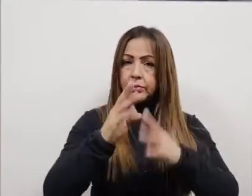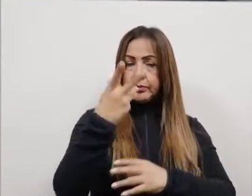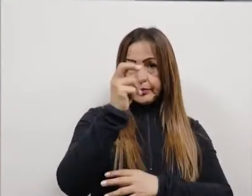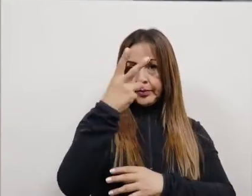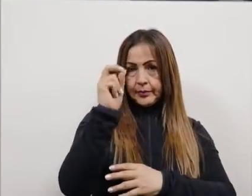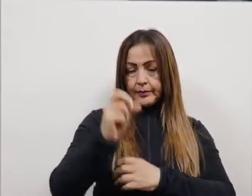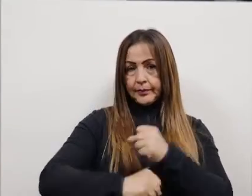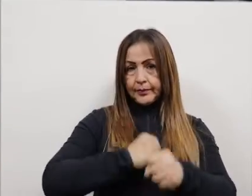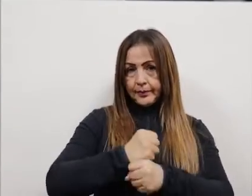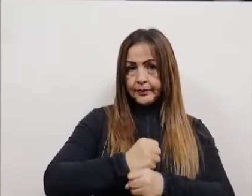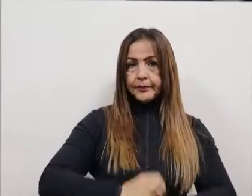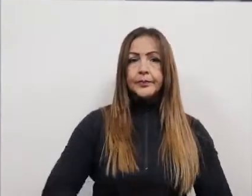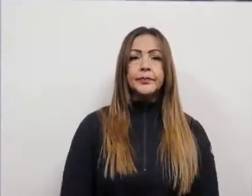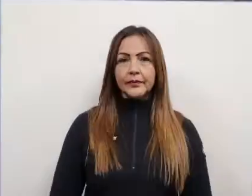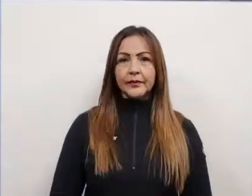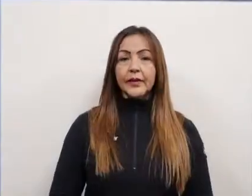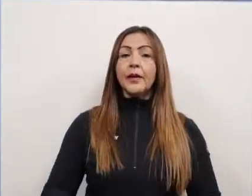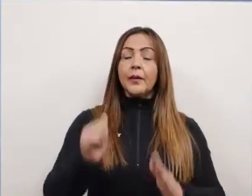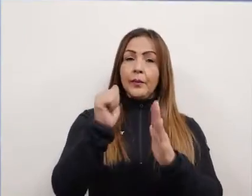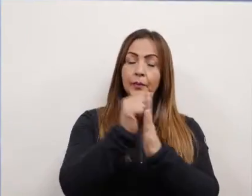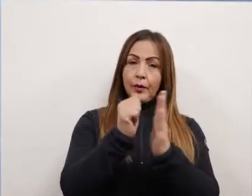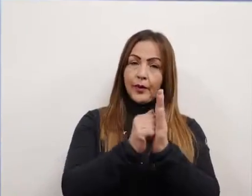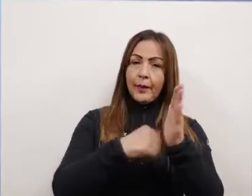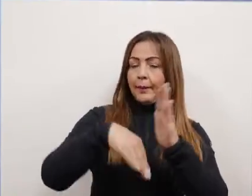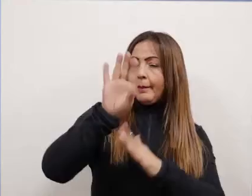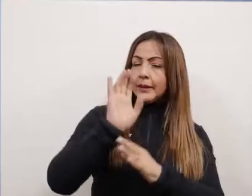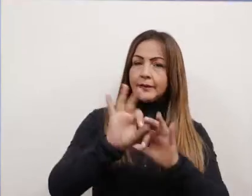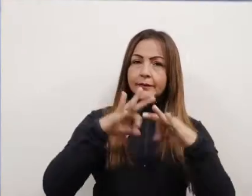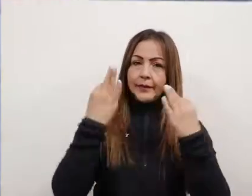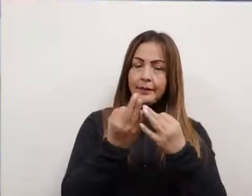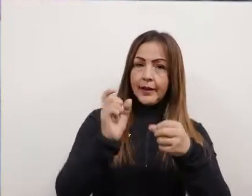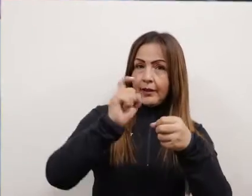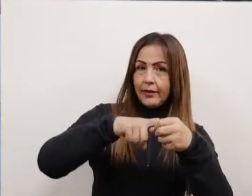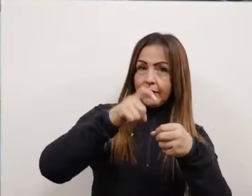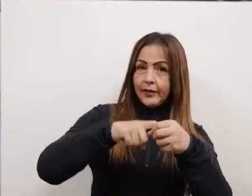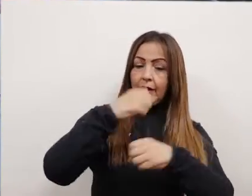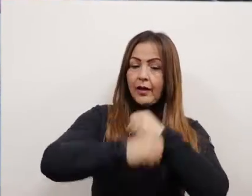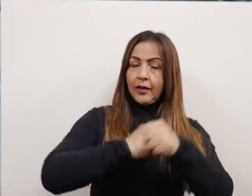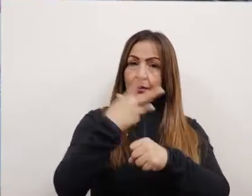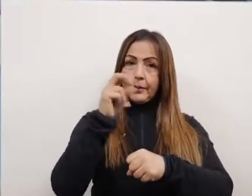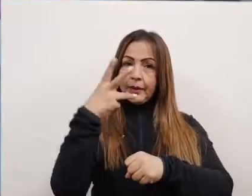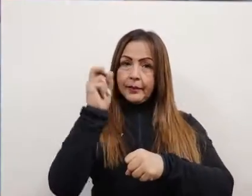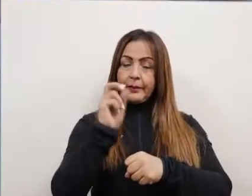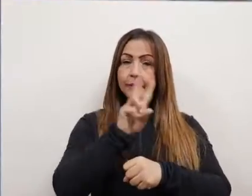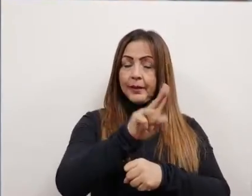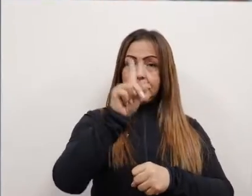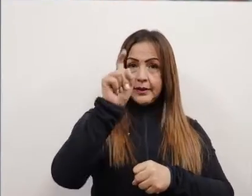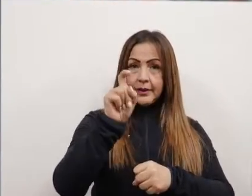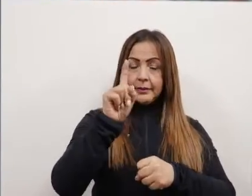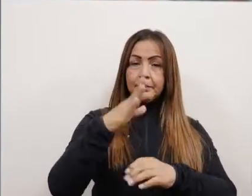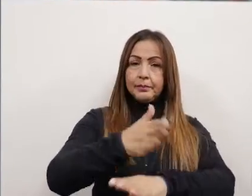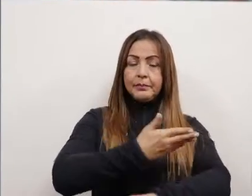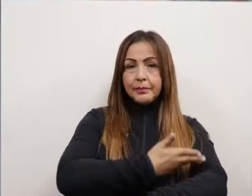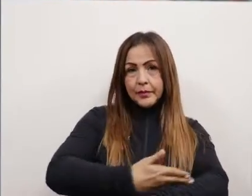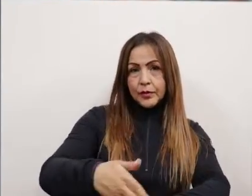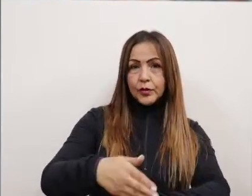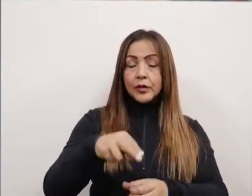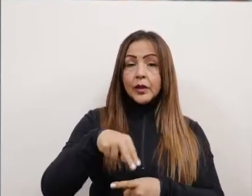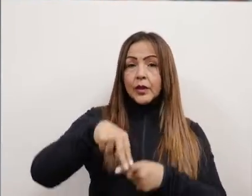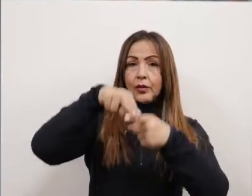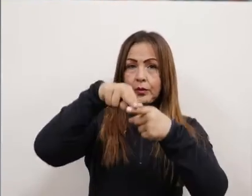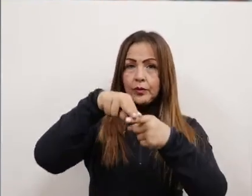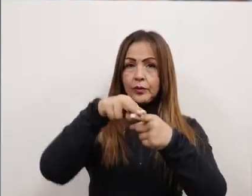beneficiadas durante el año 2020. Para el programa Más Familias Afiliadas en la vigencia del 2020 se contaron con 26 mil